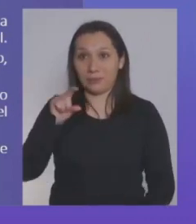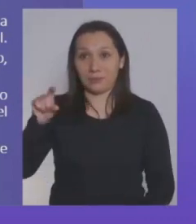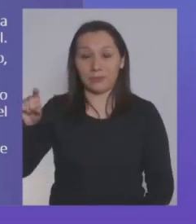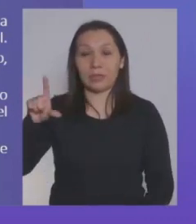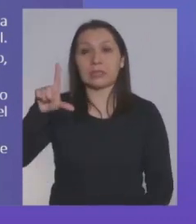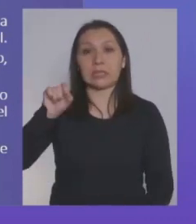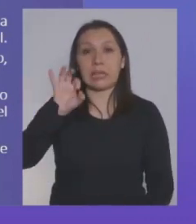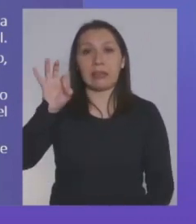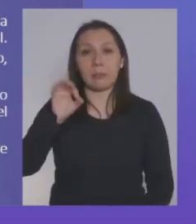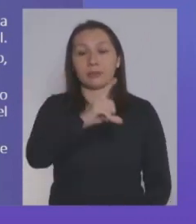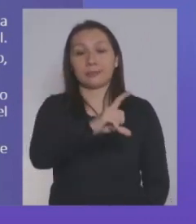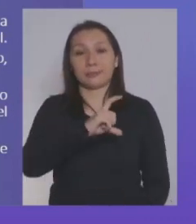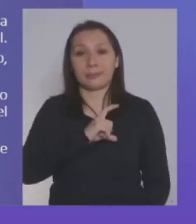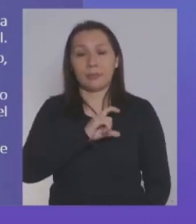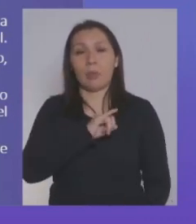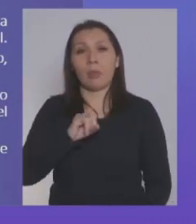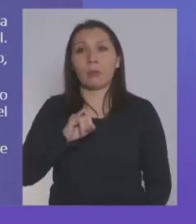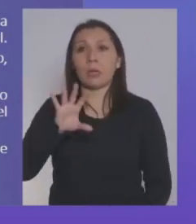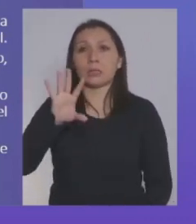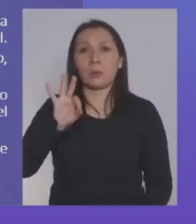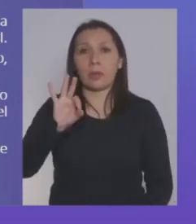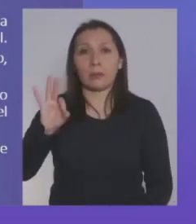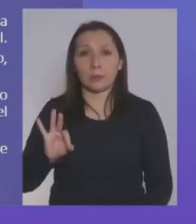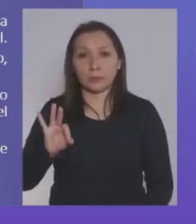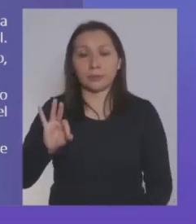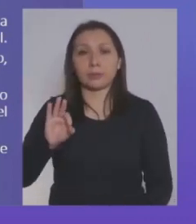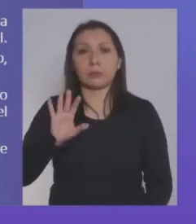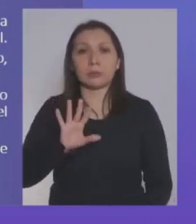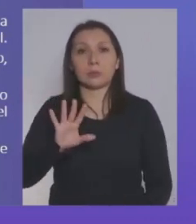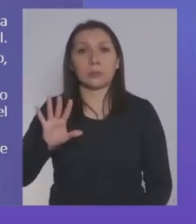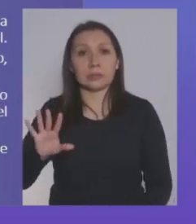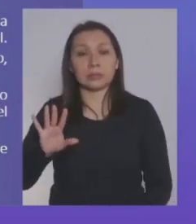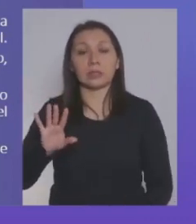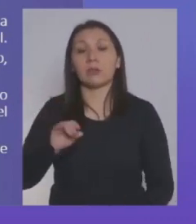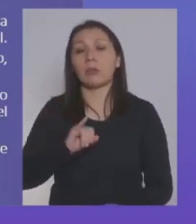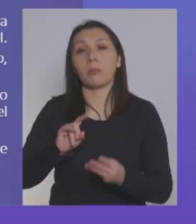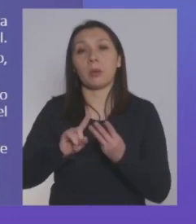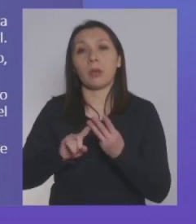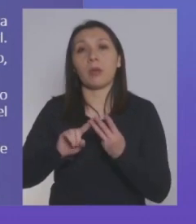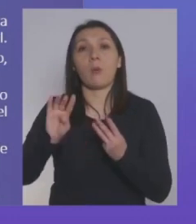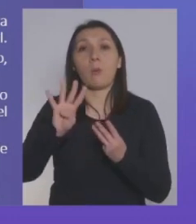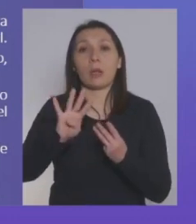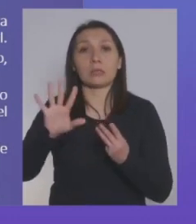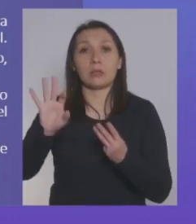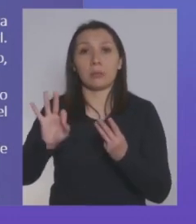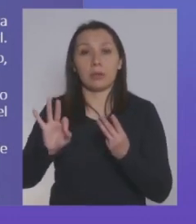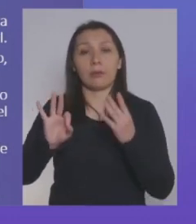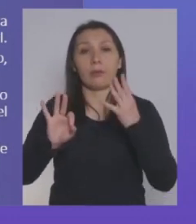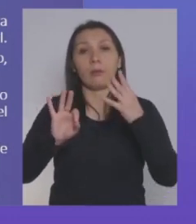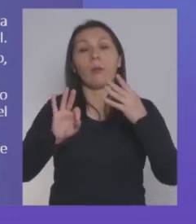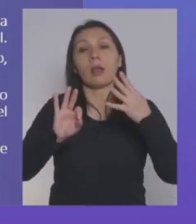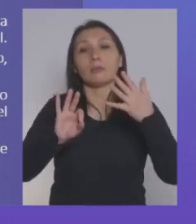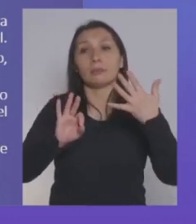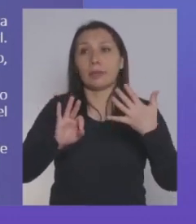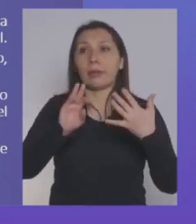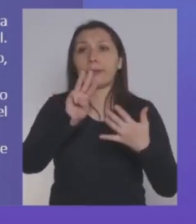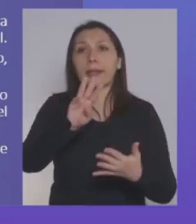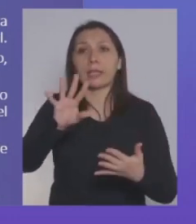giro es de un 70%, el segundo es de un 50%, el 55%, el tercero es de un 45% y así va decayendo hasta llegar al